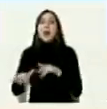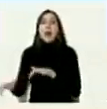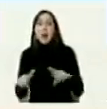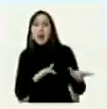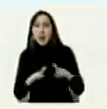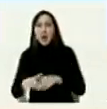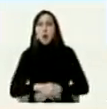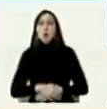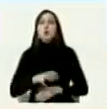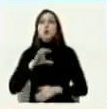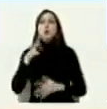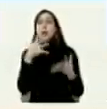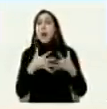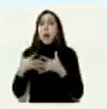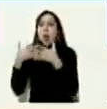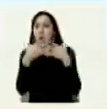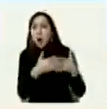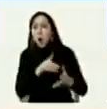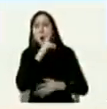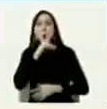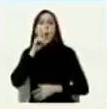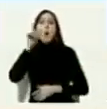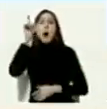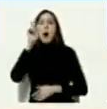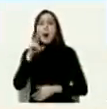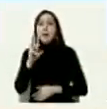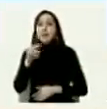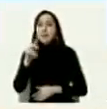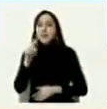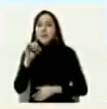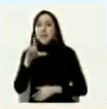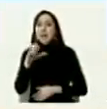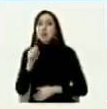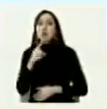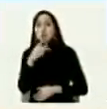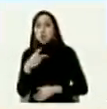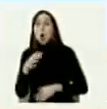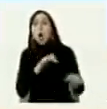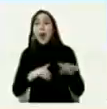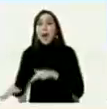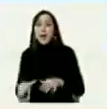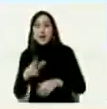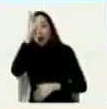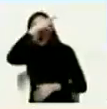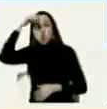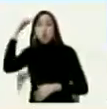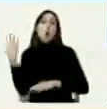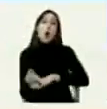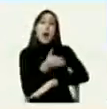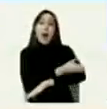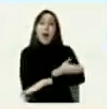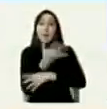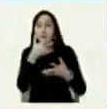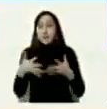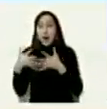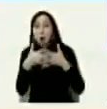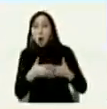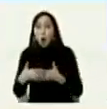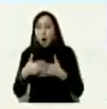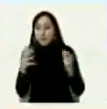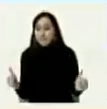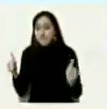Estado de Estados Unidos Red Tillensor secretario de Estado de Donald Trump y con el